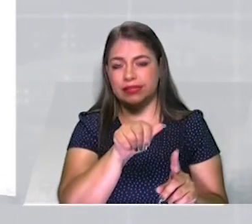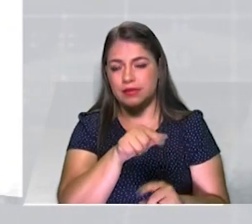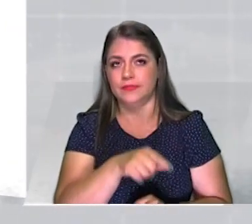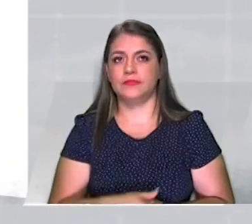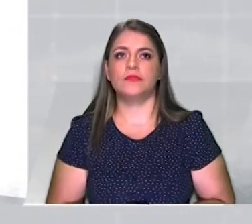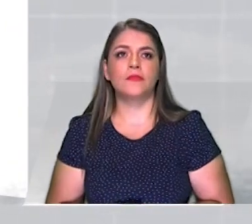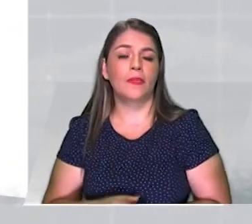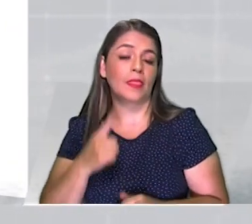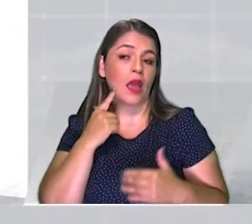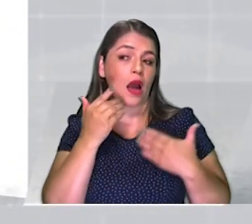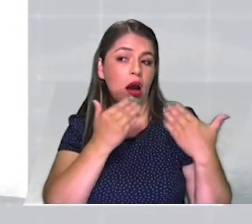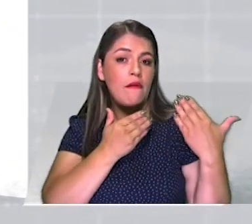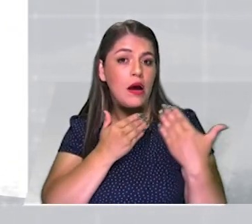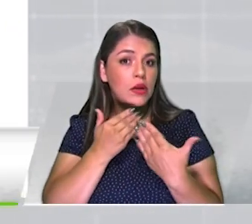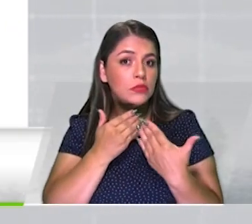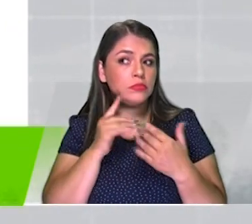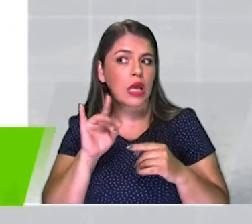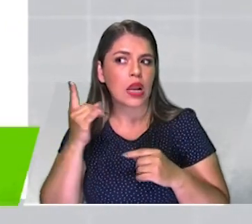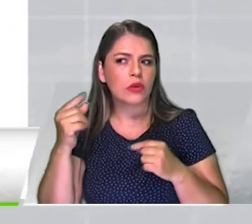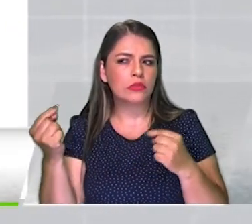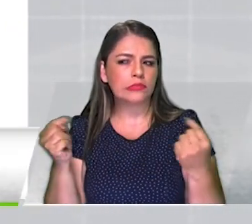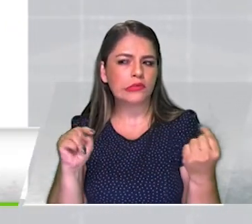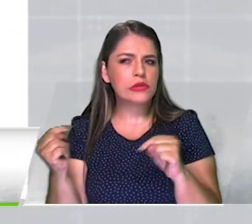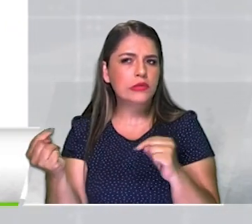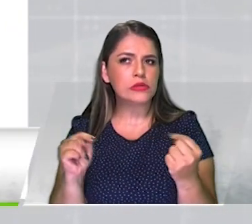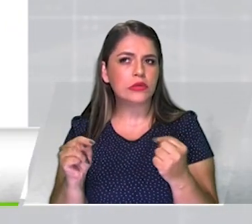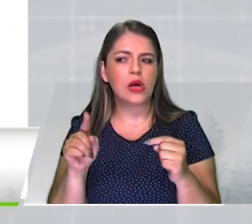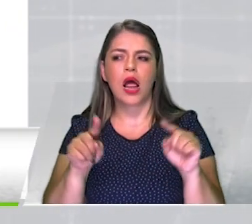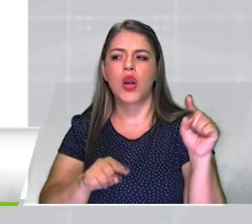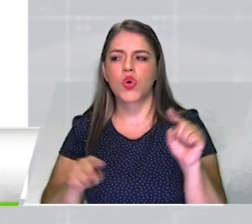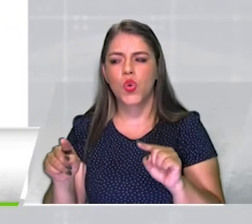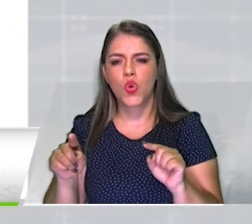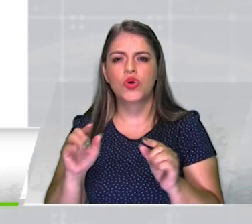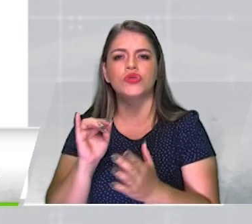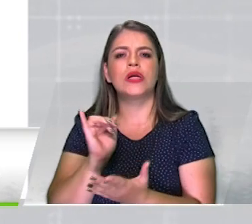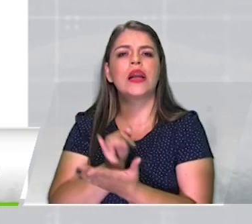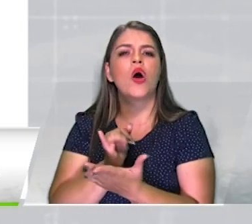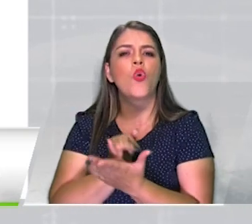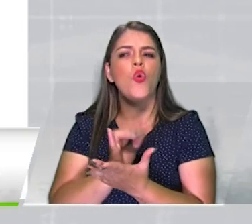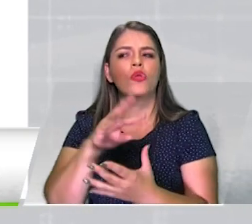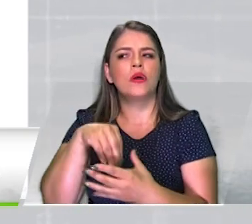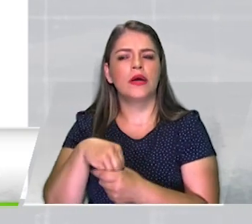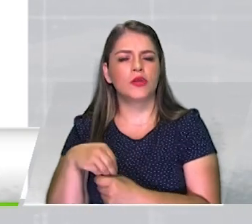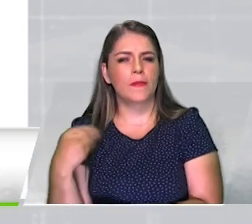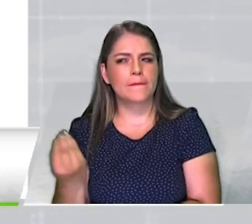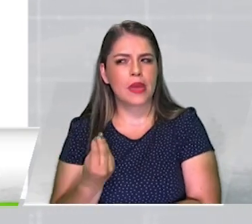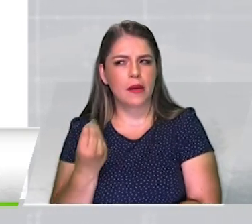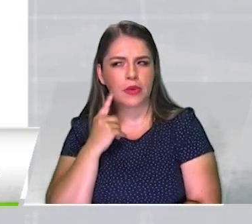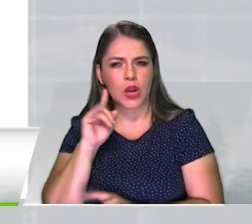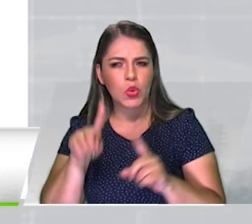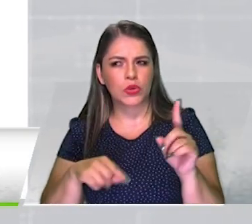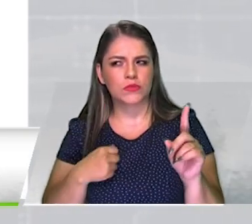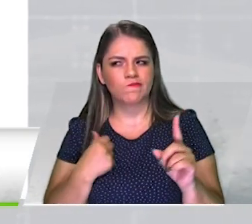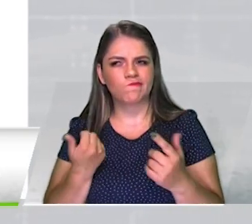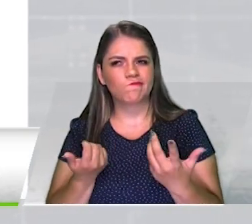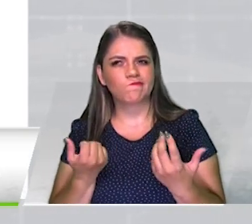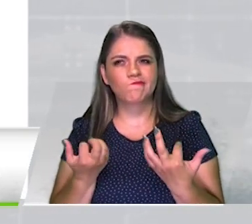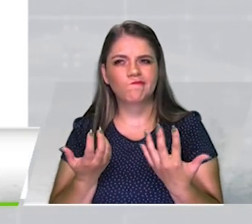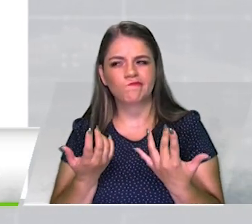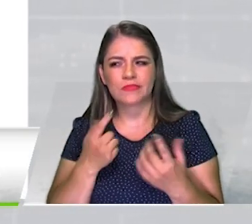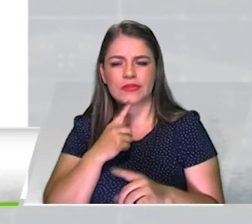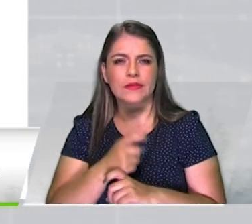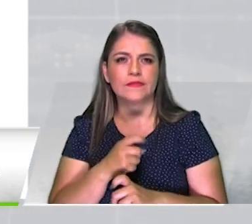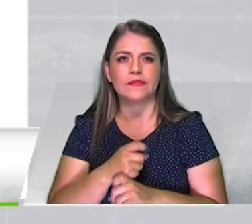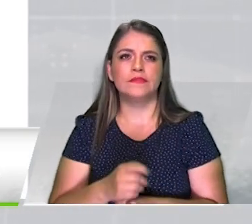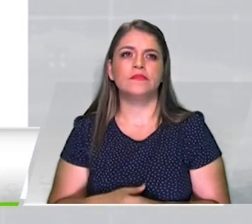decisión acerca de potenciales conflictos de interés de algunos miembros de la junta directiva del grupo de inversiones suramericana S.A. en el